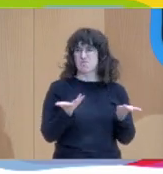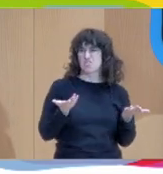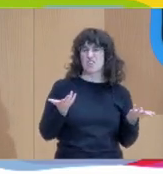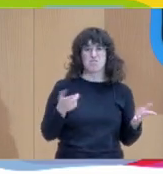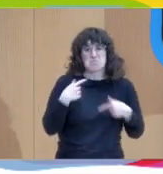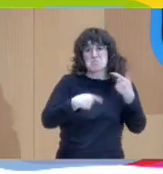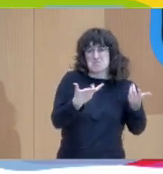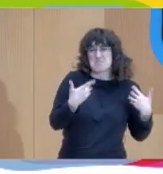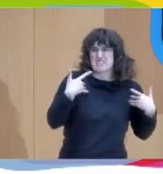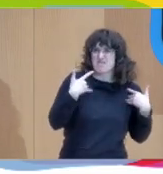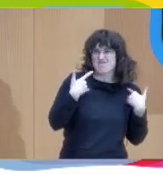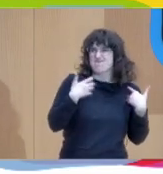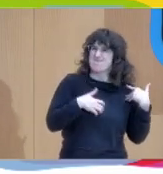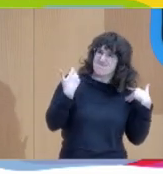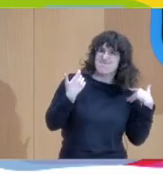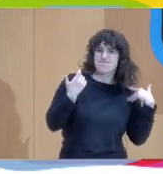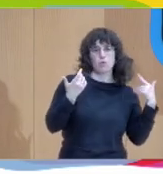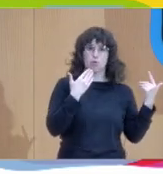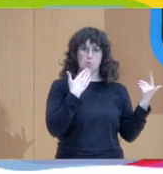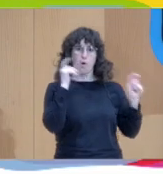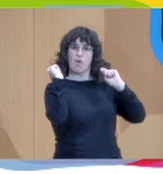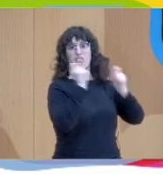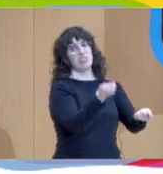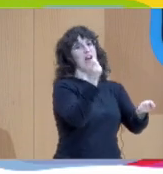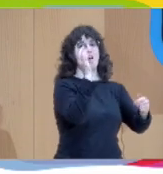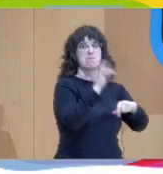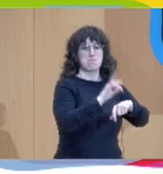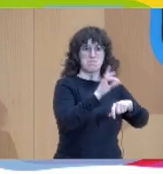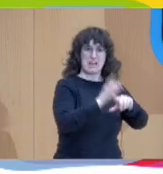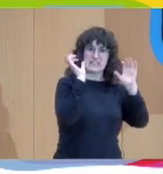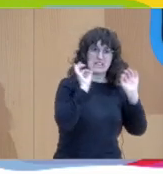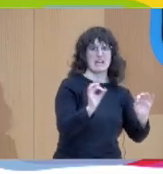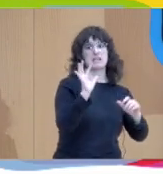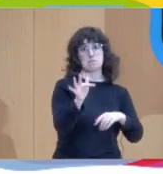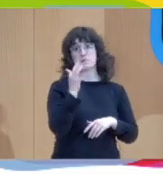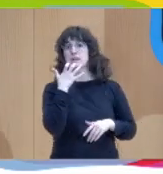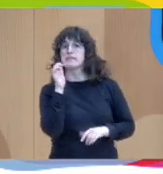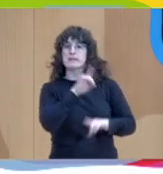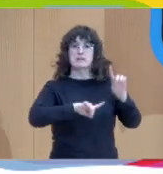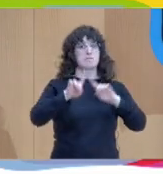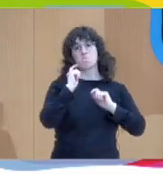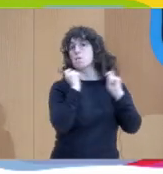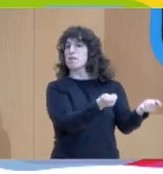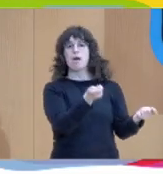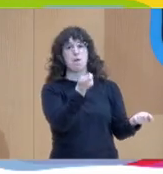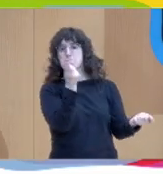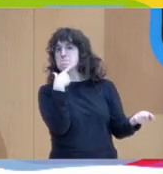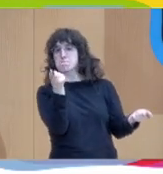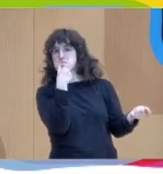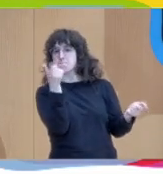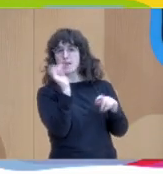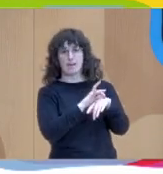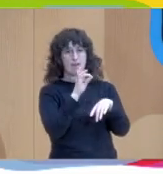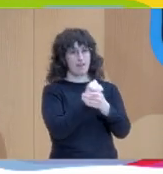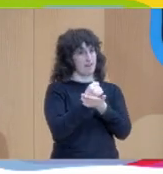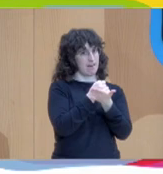y la medicalización de los problemas. Al final, es la persona la que sufre el malestar, aunque muchas veces los determinantes